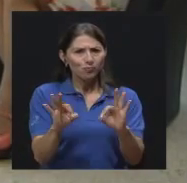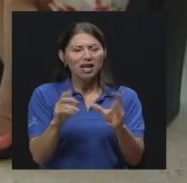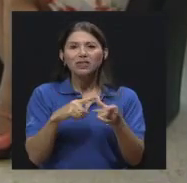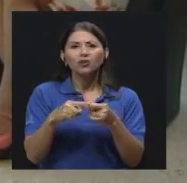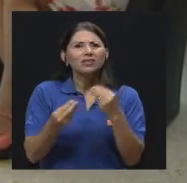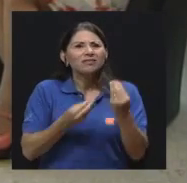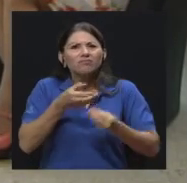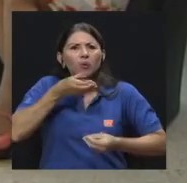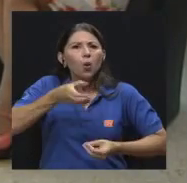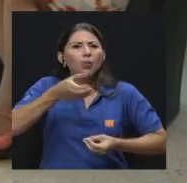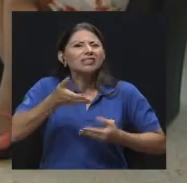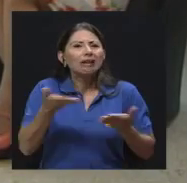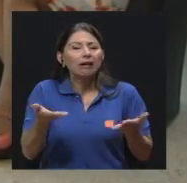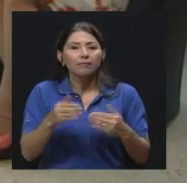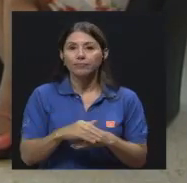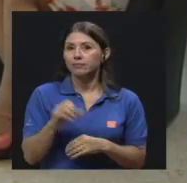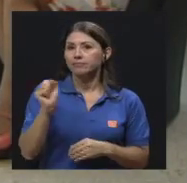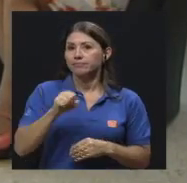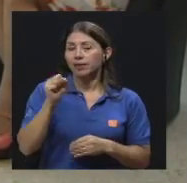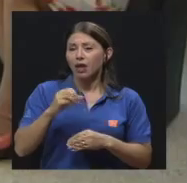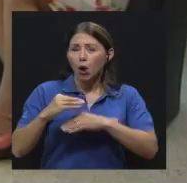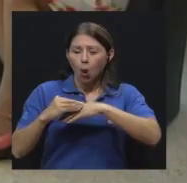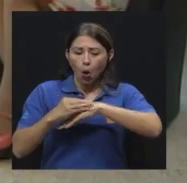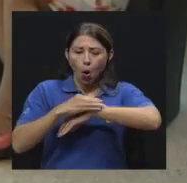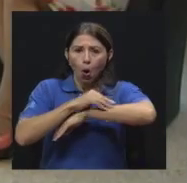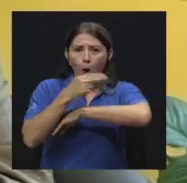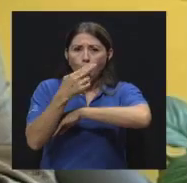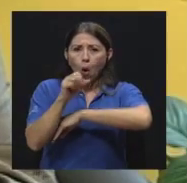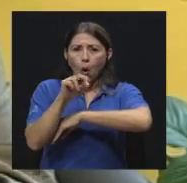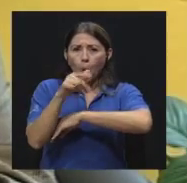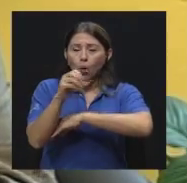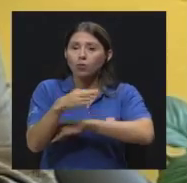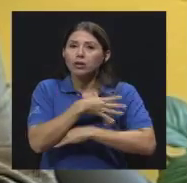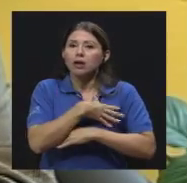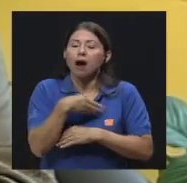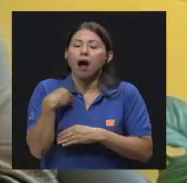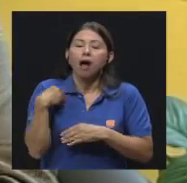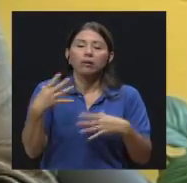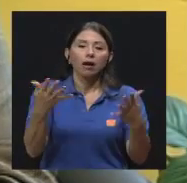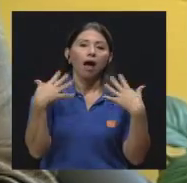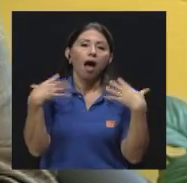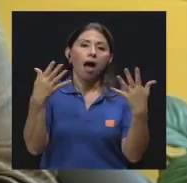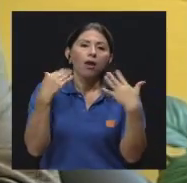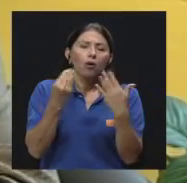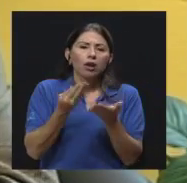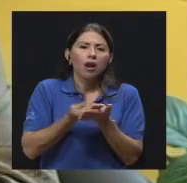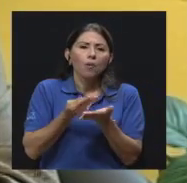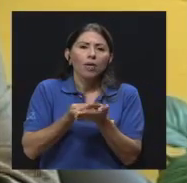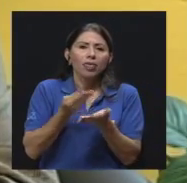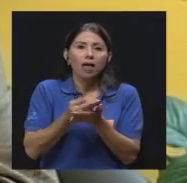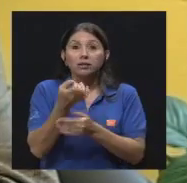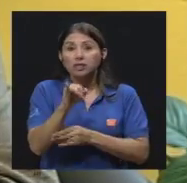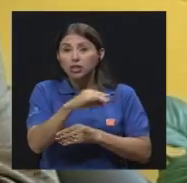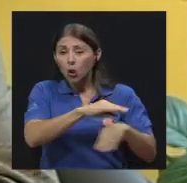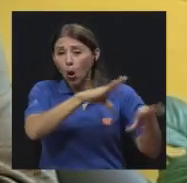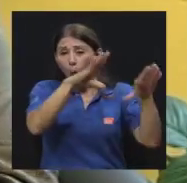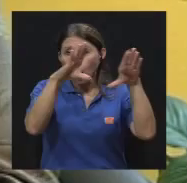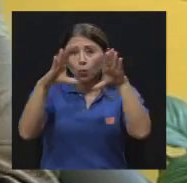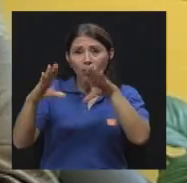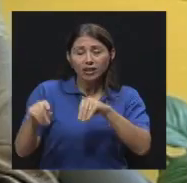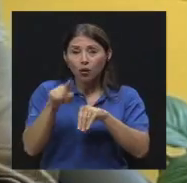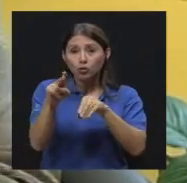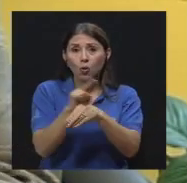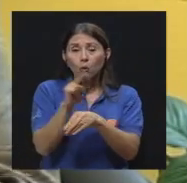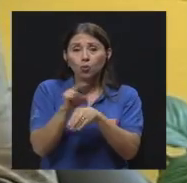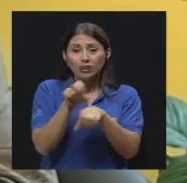le encanta el calor y la humedad, ¿verdad? Si usted usa zapatos cerrados todo el día y medias